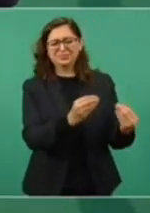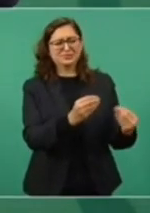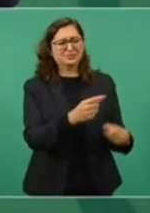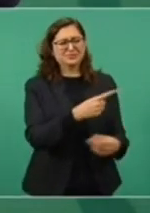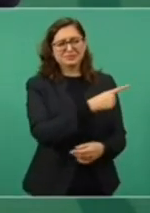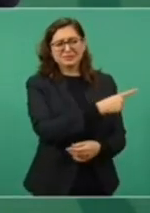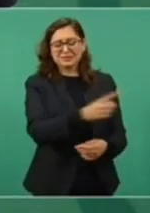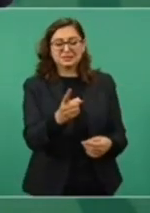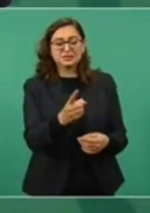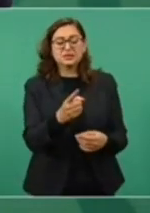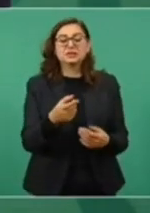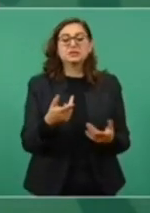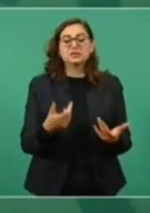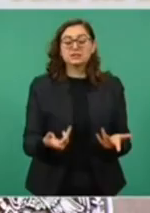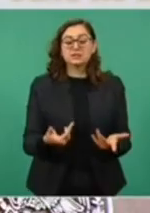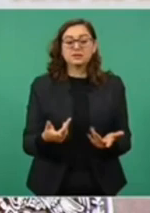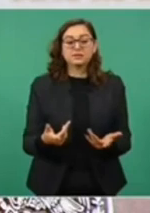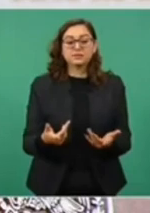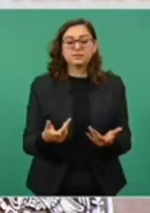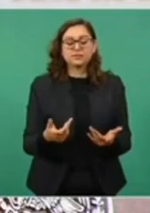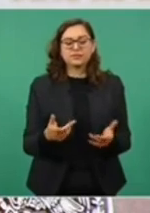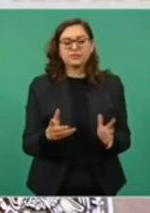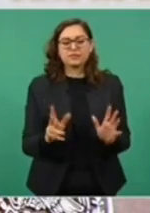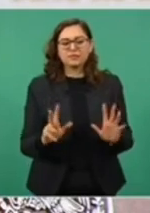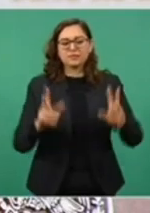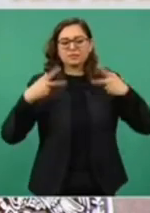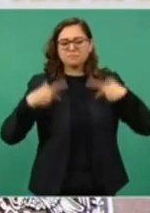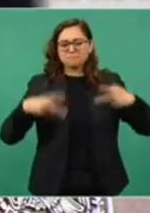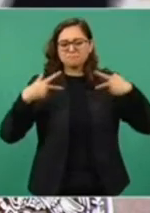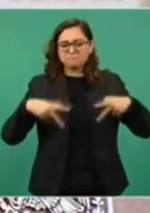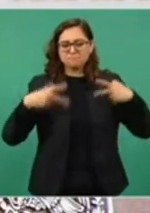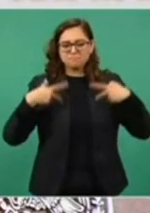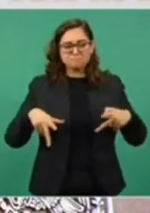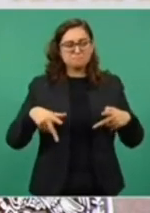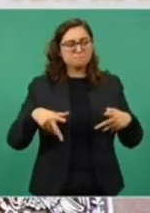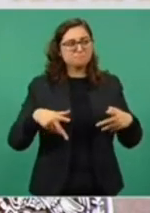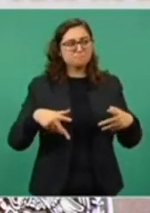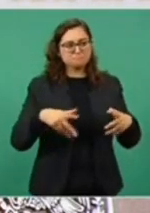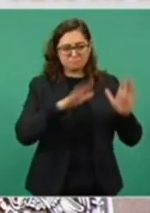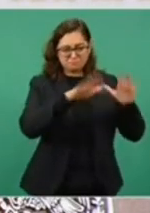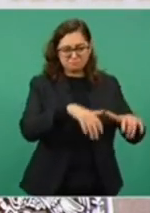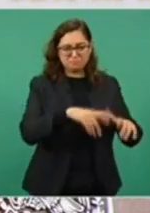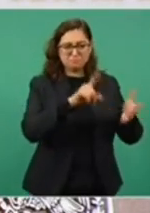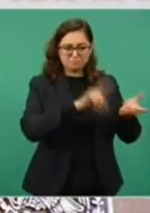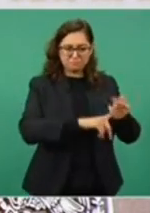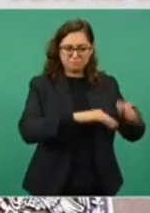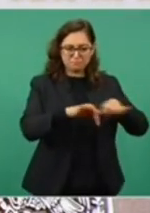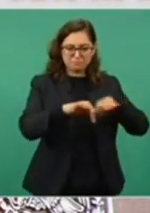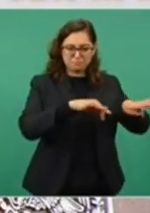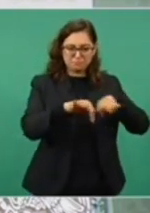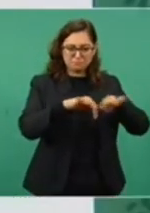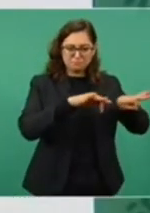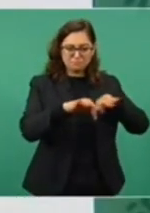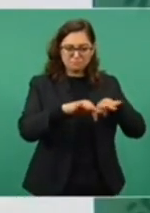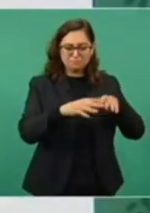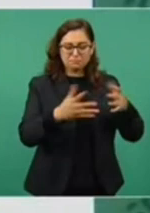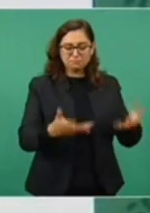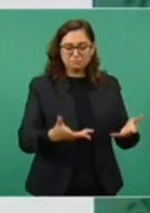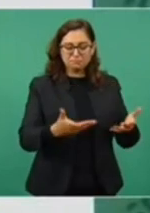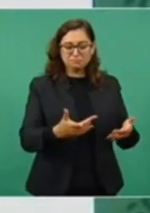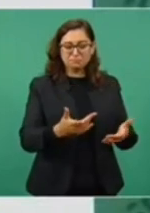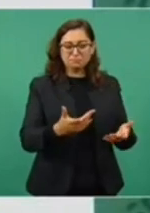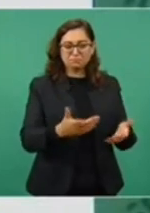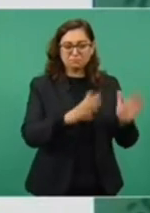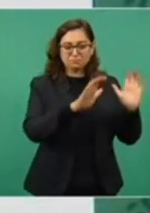de 100, 95